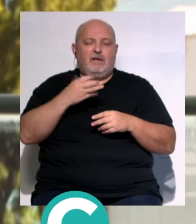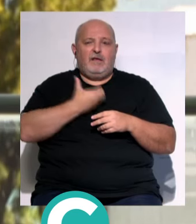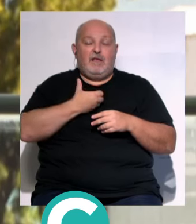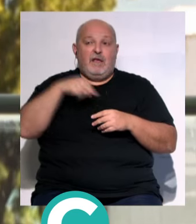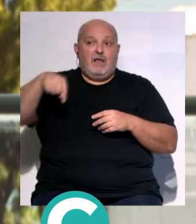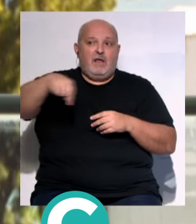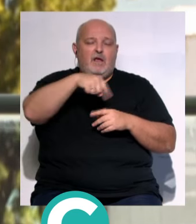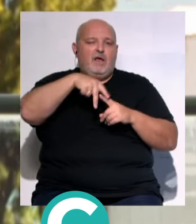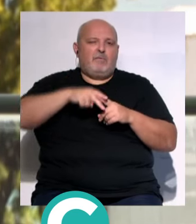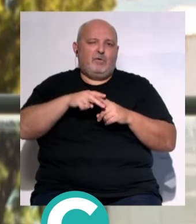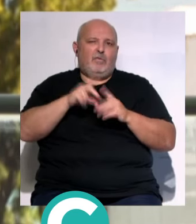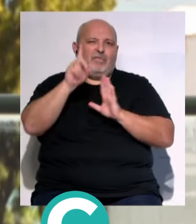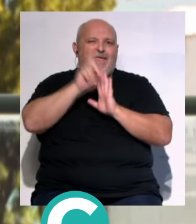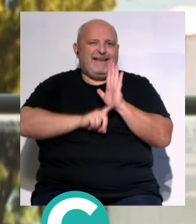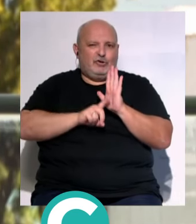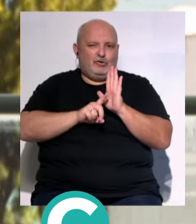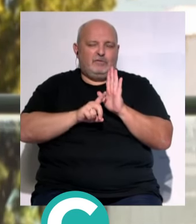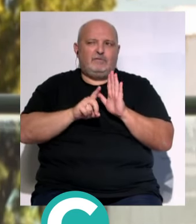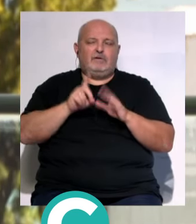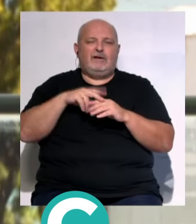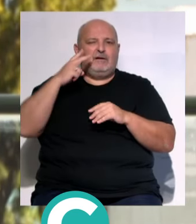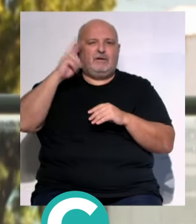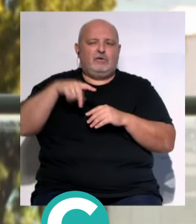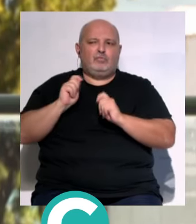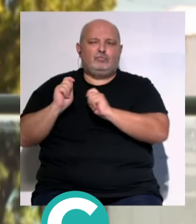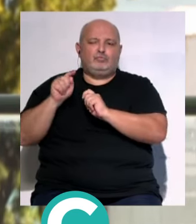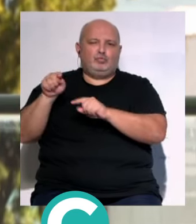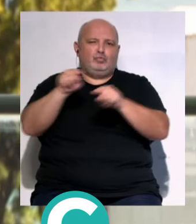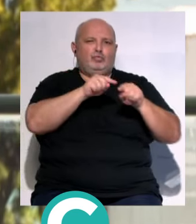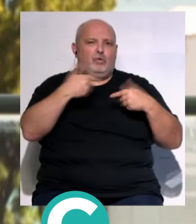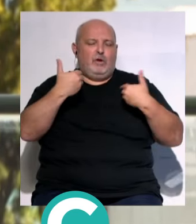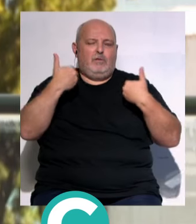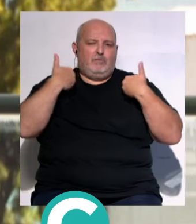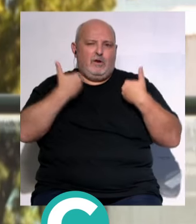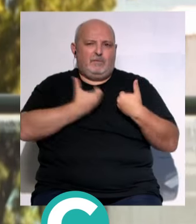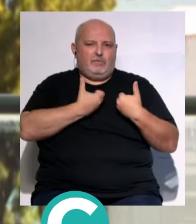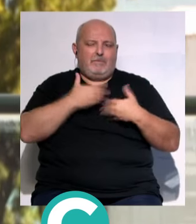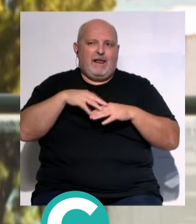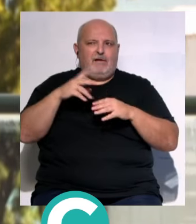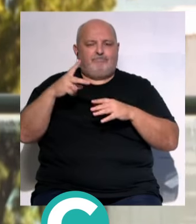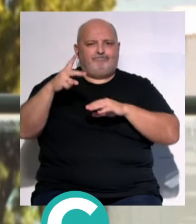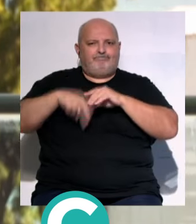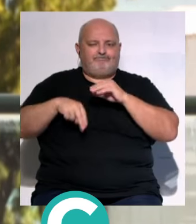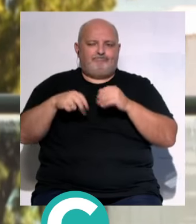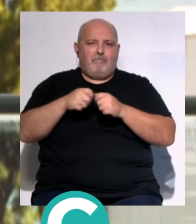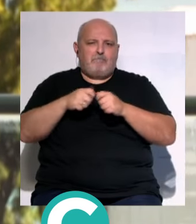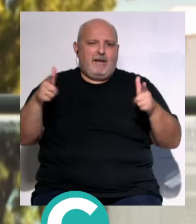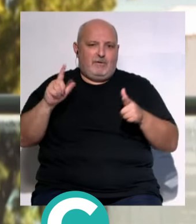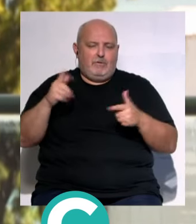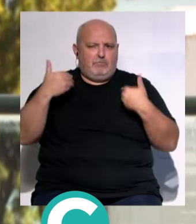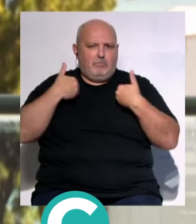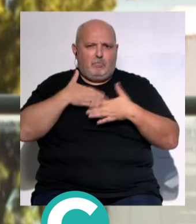ayuntamientos... ...un instrumento que es un decreto... ...por el que se reconoce la competencia... ...para frenar los pisos turísticos... ...el ayuntamiento que consigue lo puede